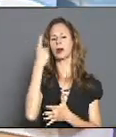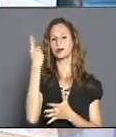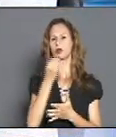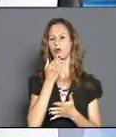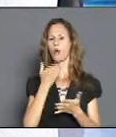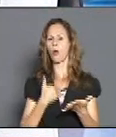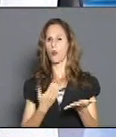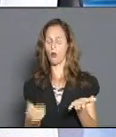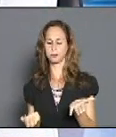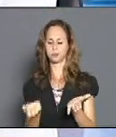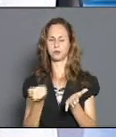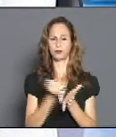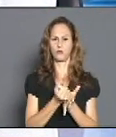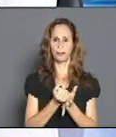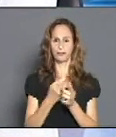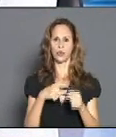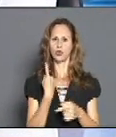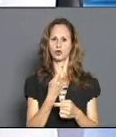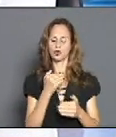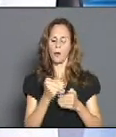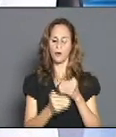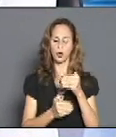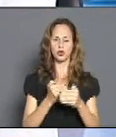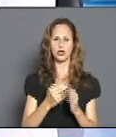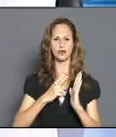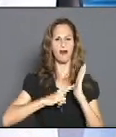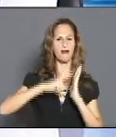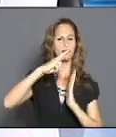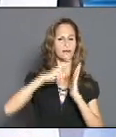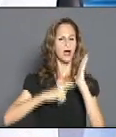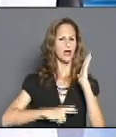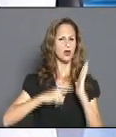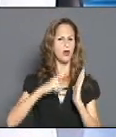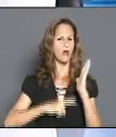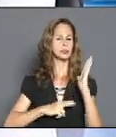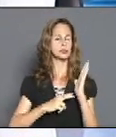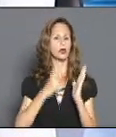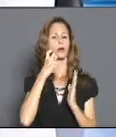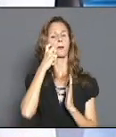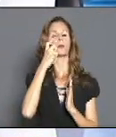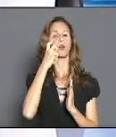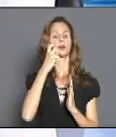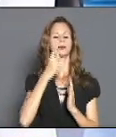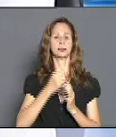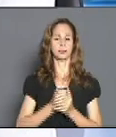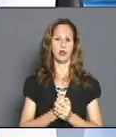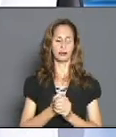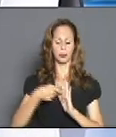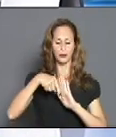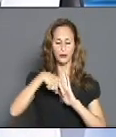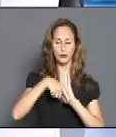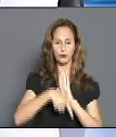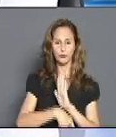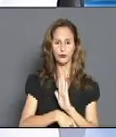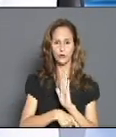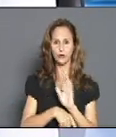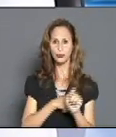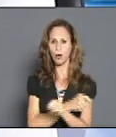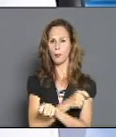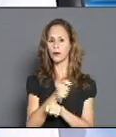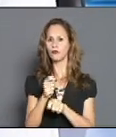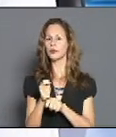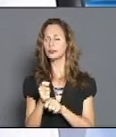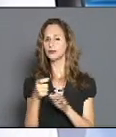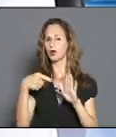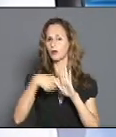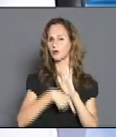decir que estamos siendo sometidos a un proceso de evaluación externo donde se evalúa el claustro de profesores, o sea,